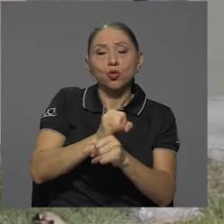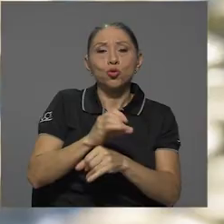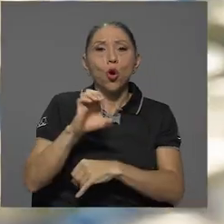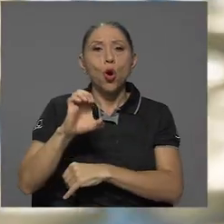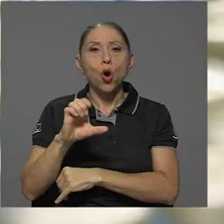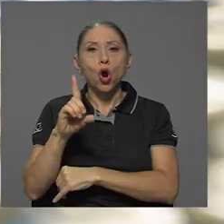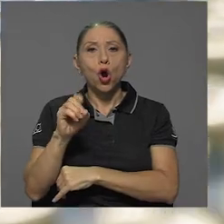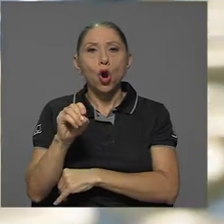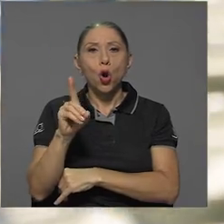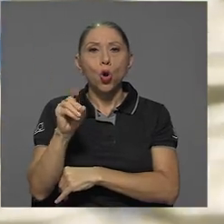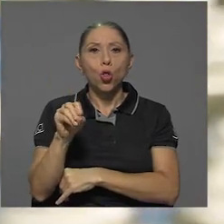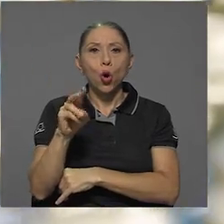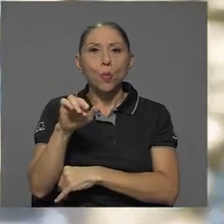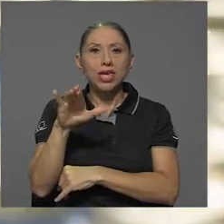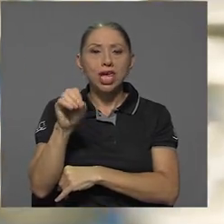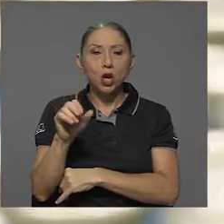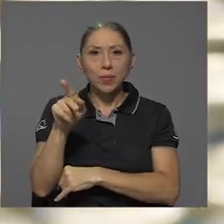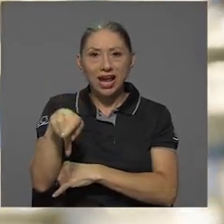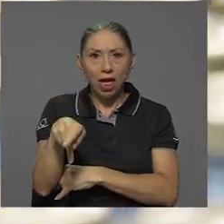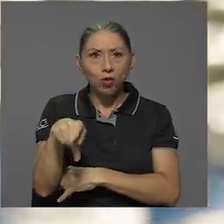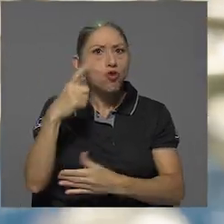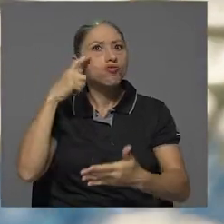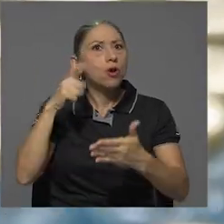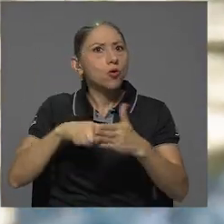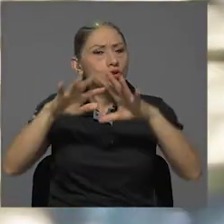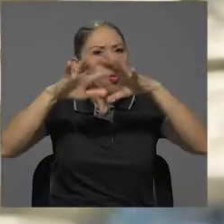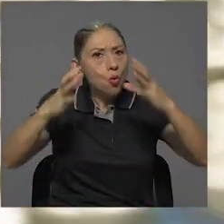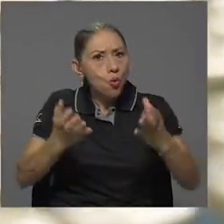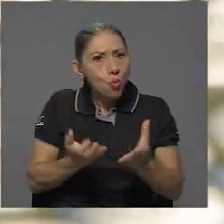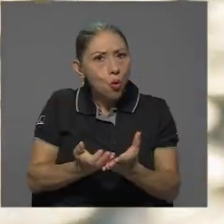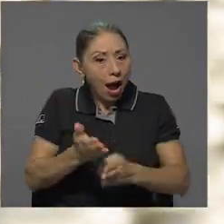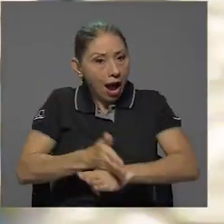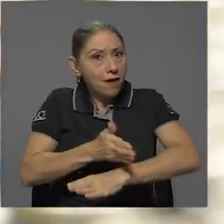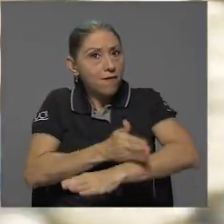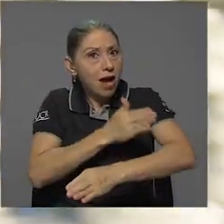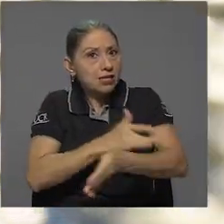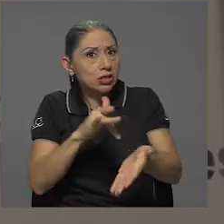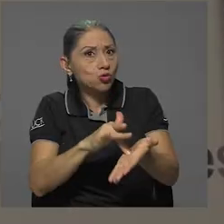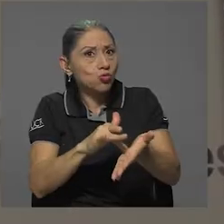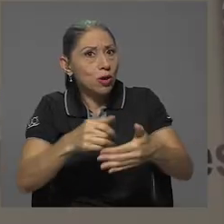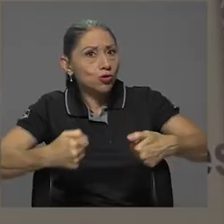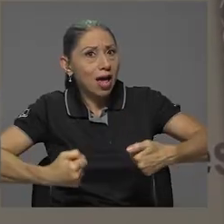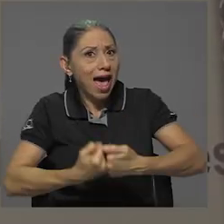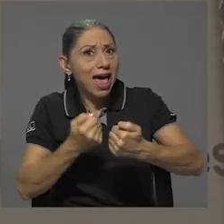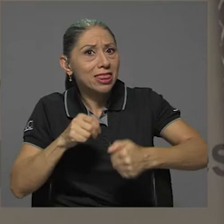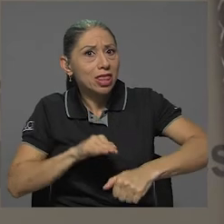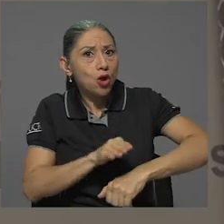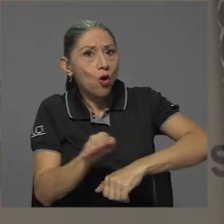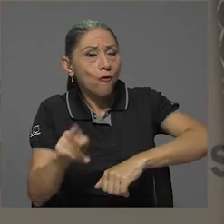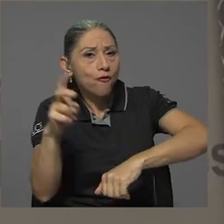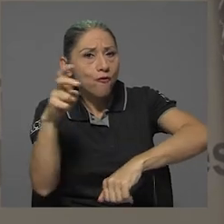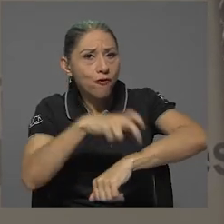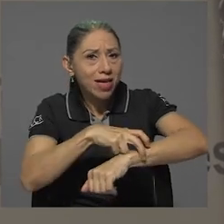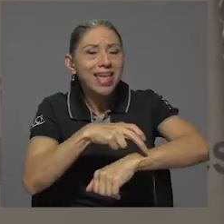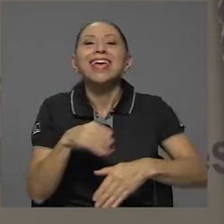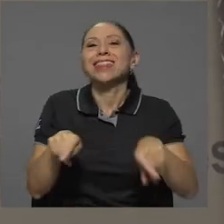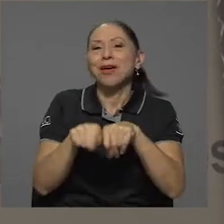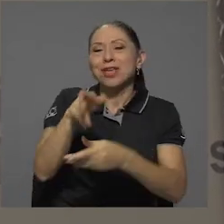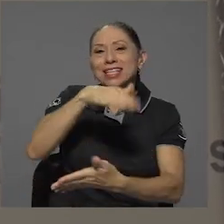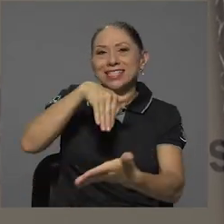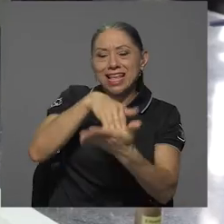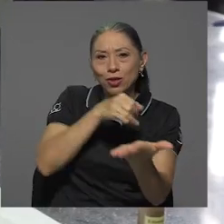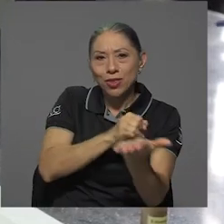Picado, reconocido mundialmente por sus avances en la producción de sueros antiofídicos y el Centro de Investigación en Enfermedades